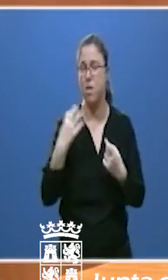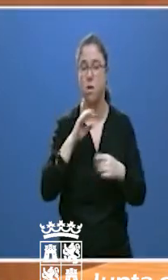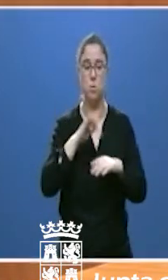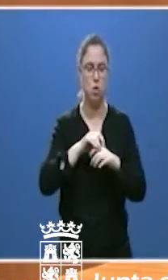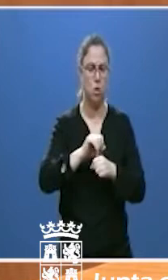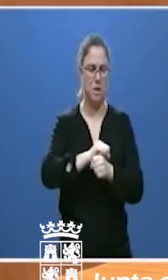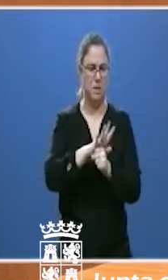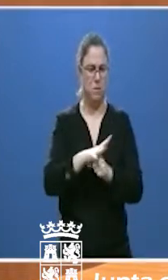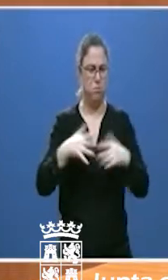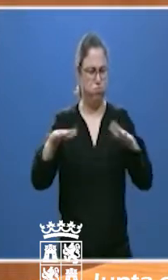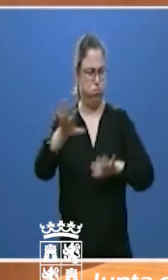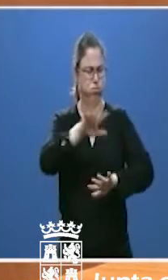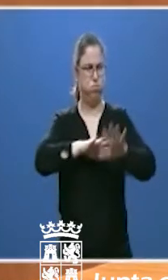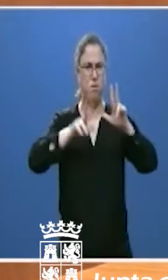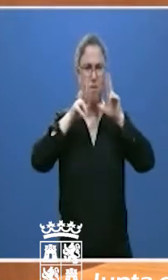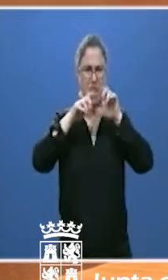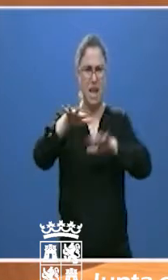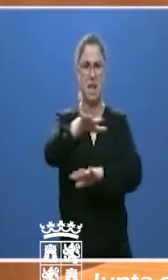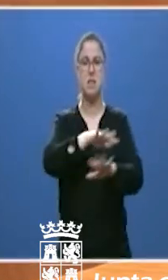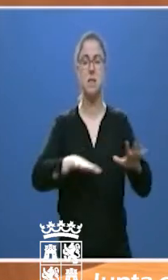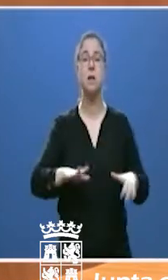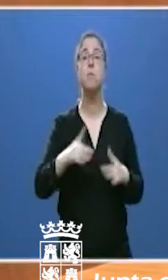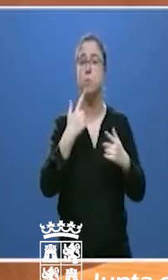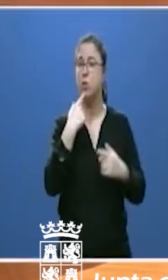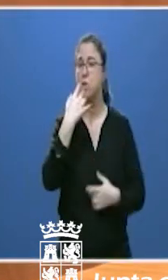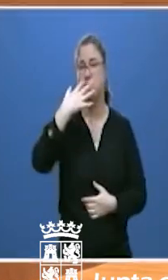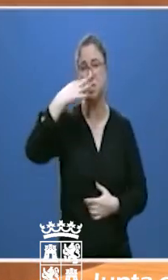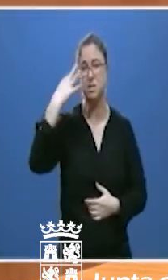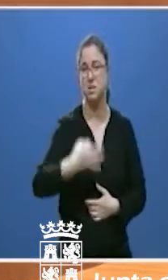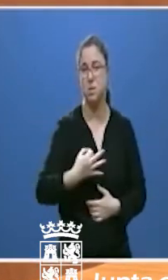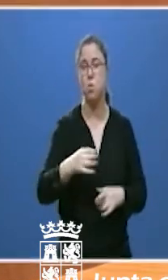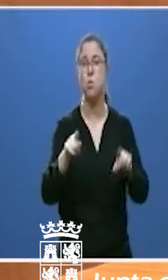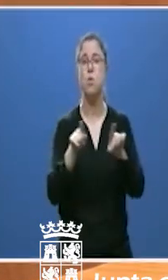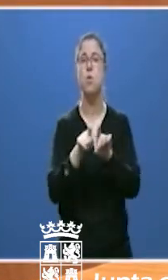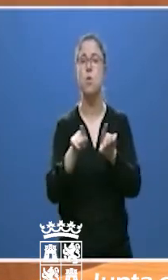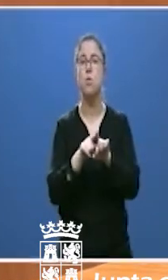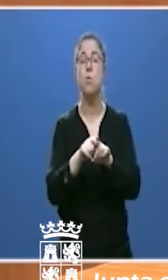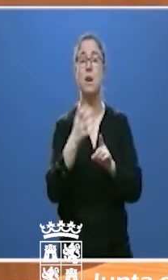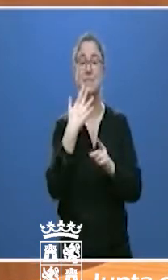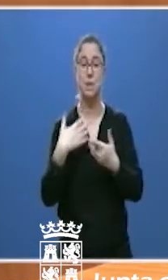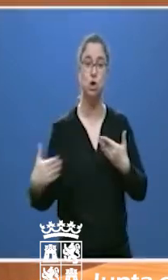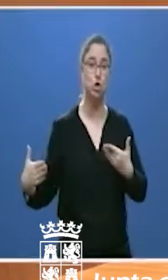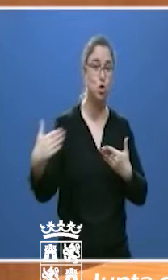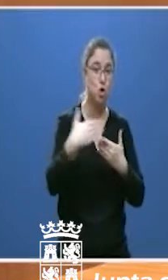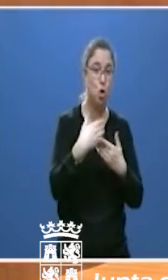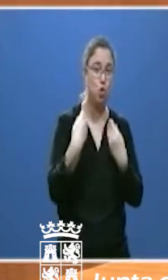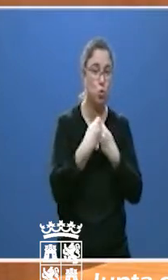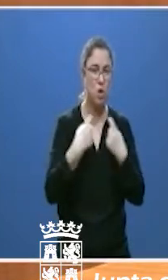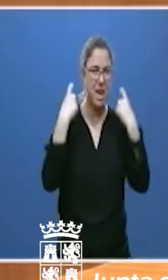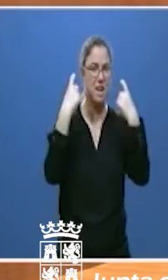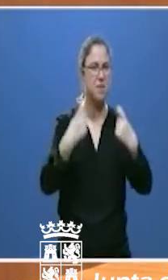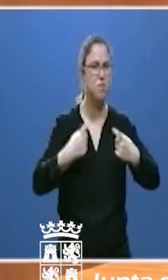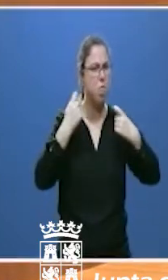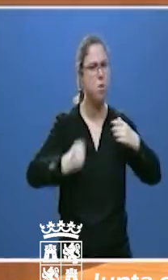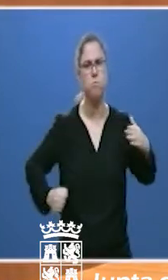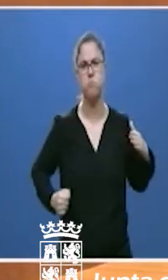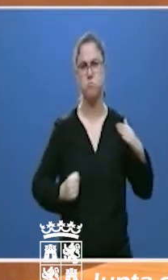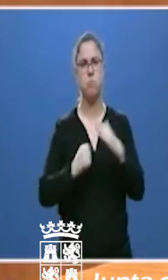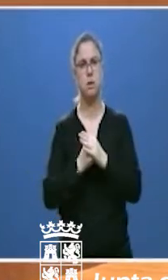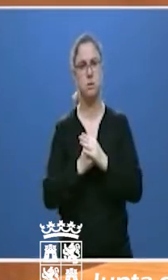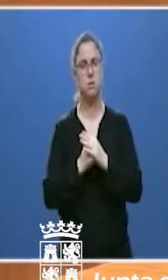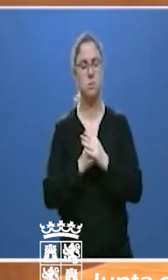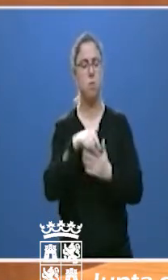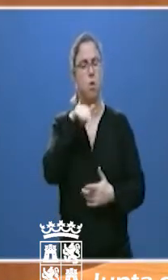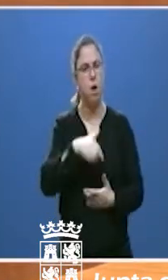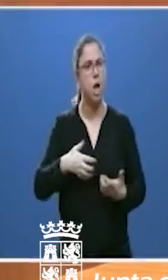catástrofe como esta. Pero les aseguro que el esfuerzo que estamos haciendo entre todos es el máximo, que en esta lucha